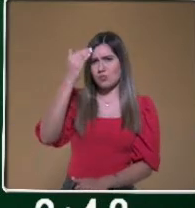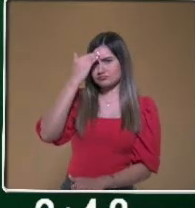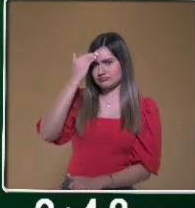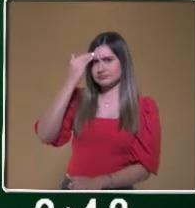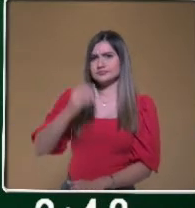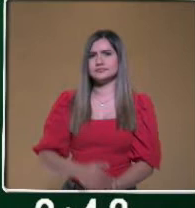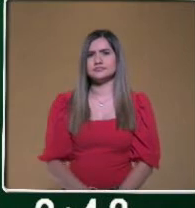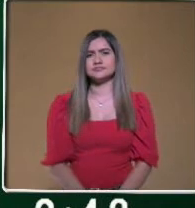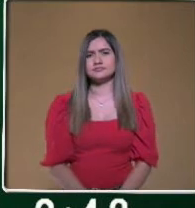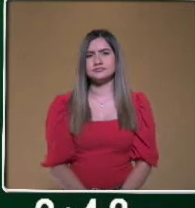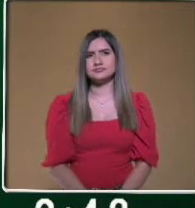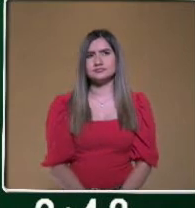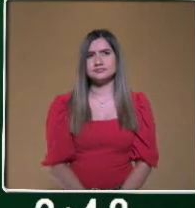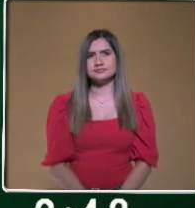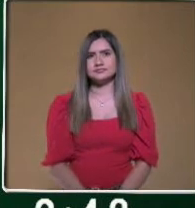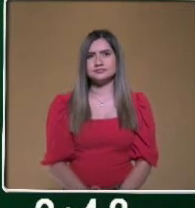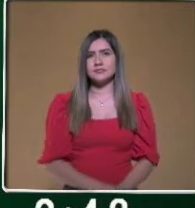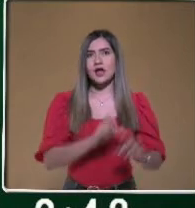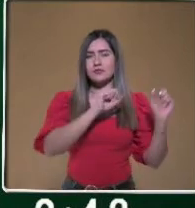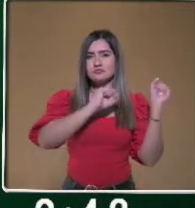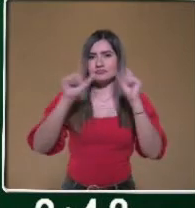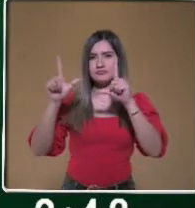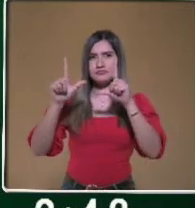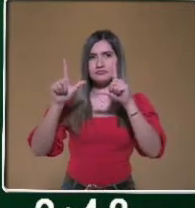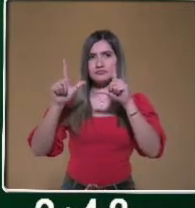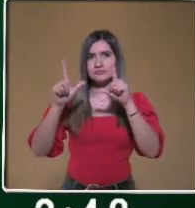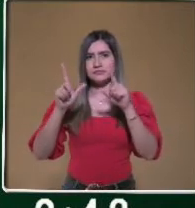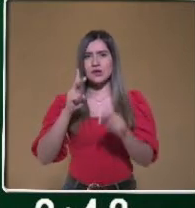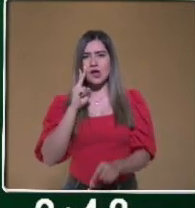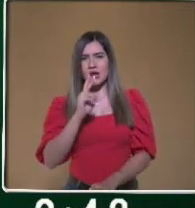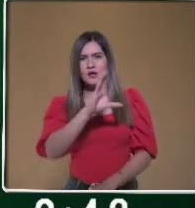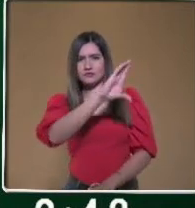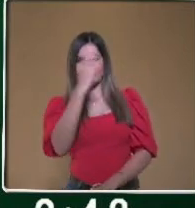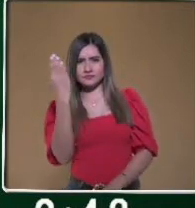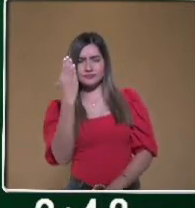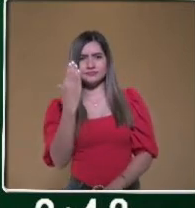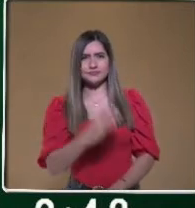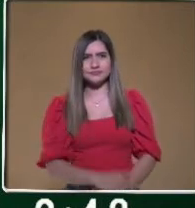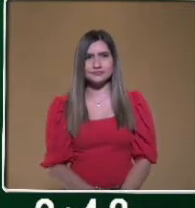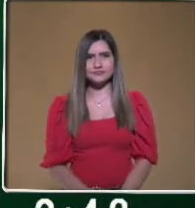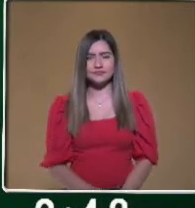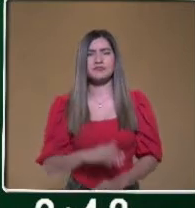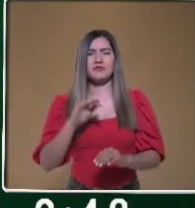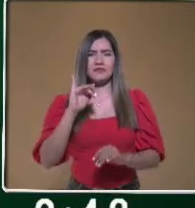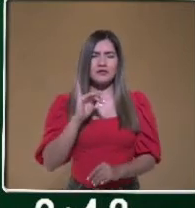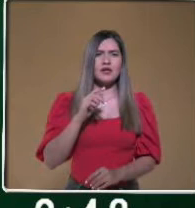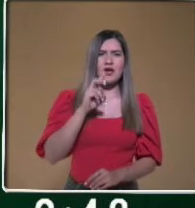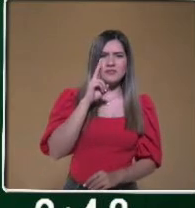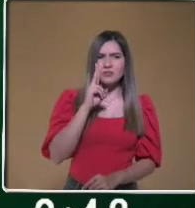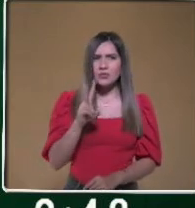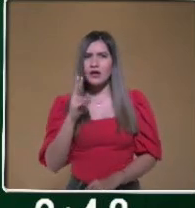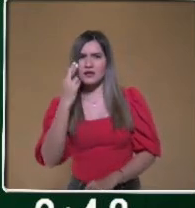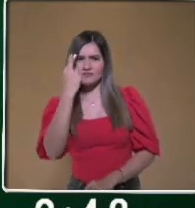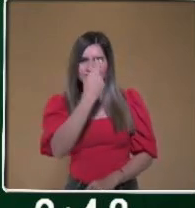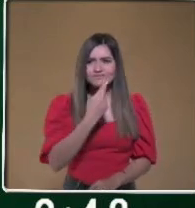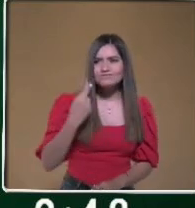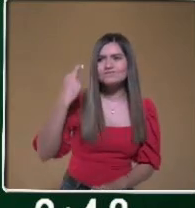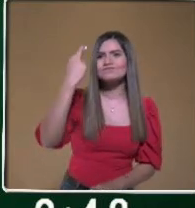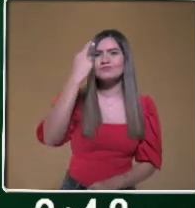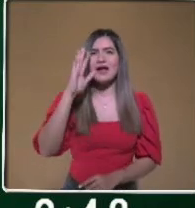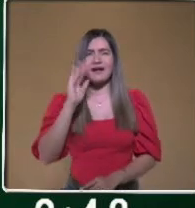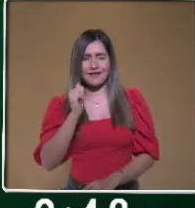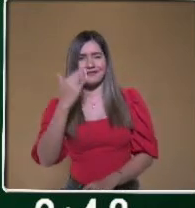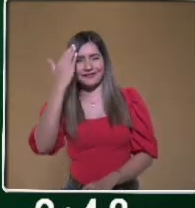De hecho, ahí en la imagen que está acompañando estas preguntas, te va dando más o menos una